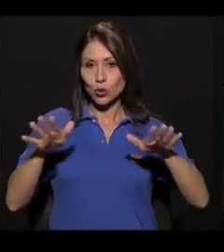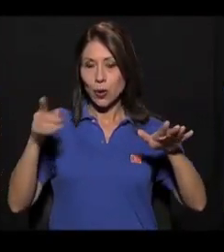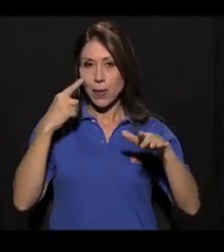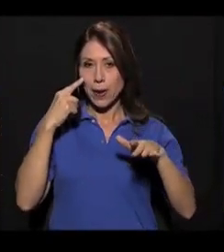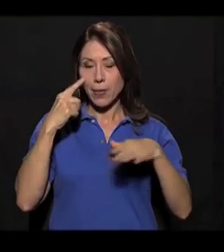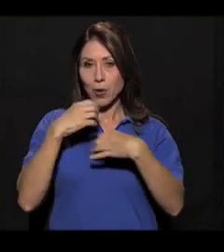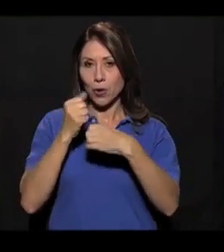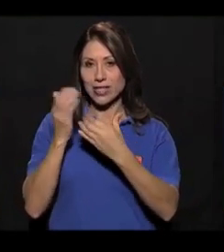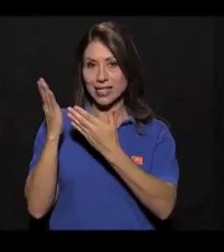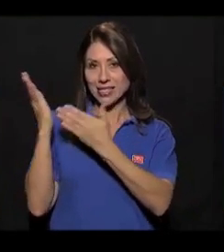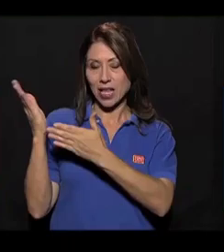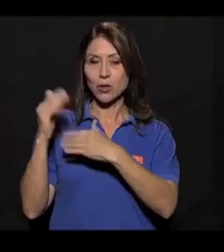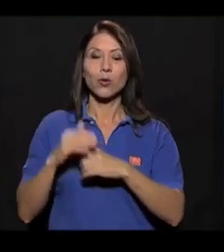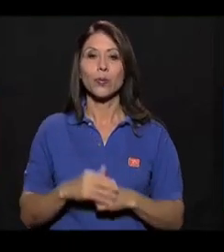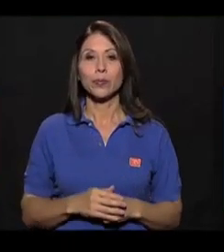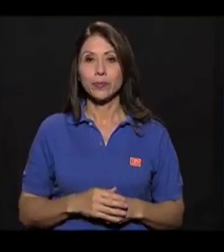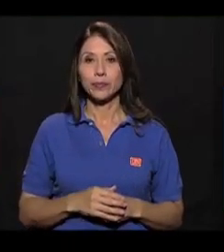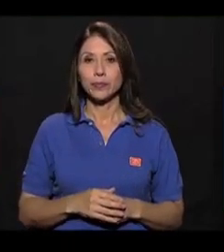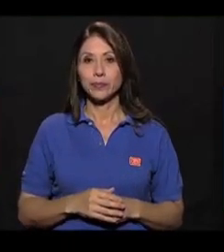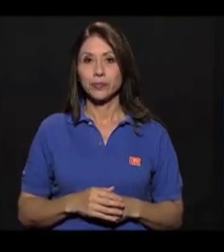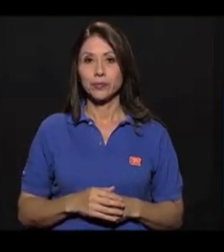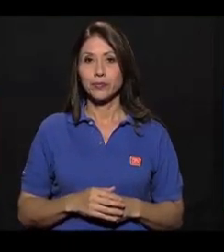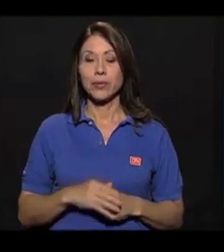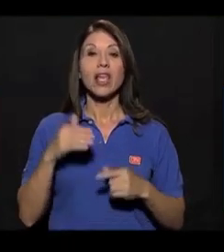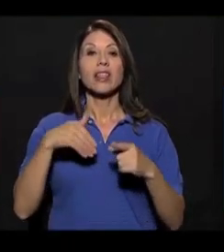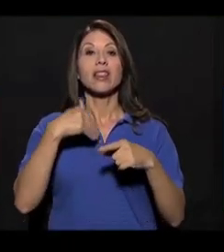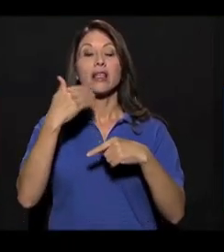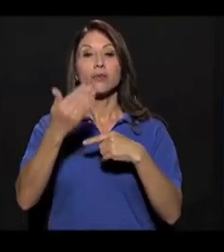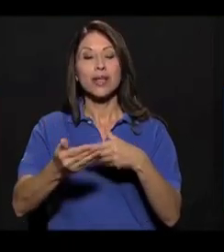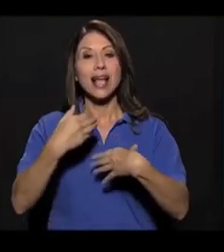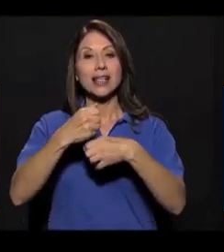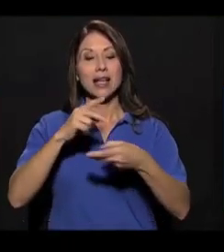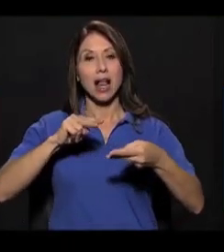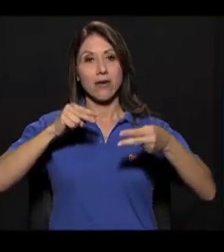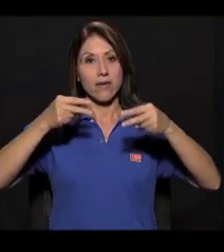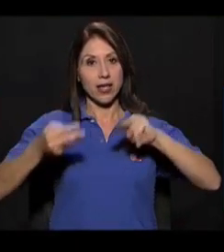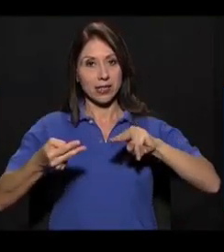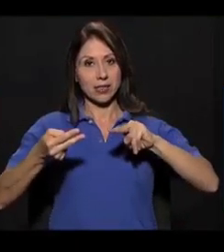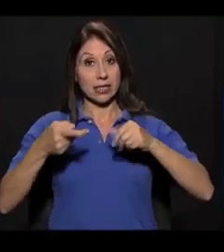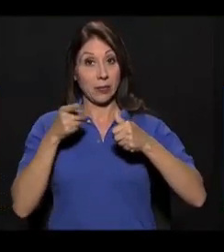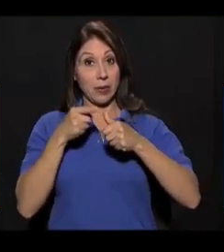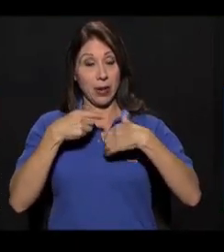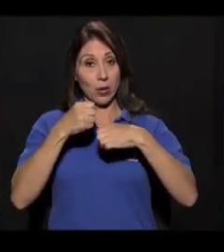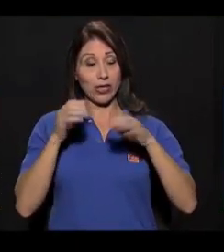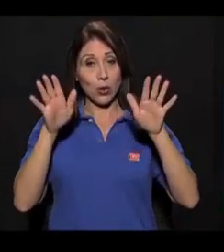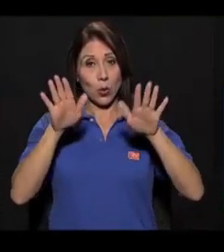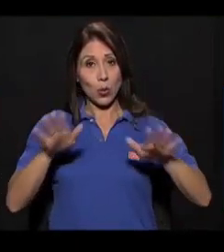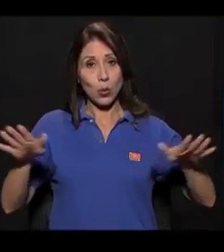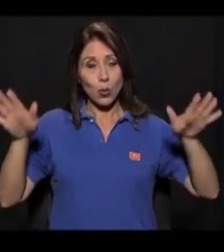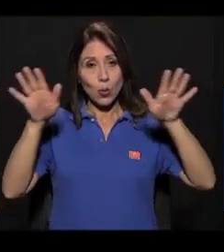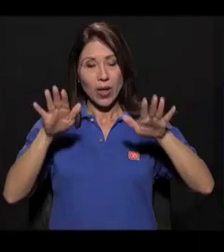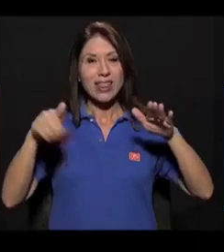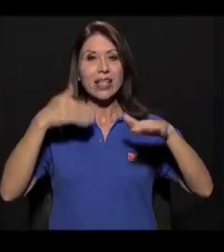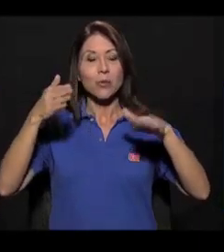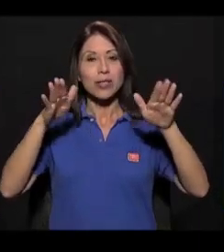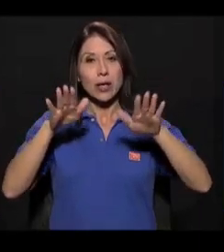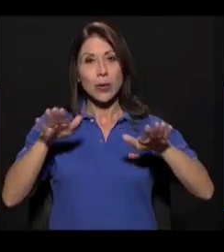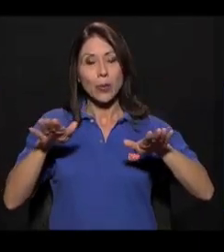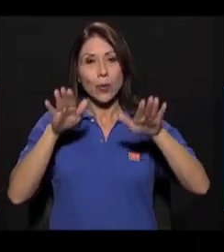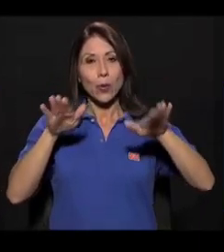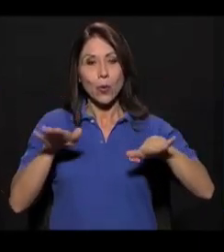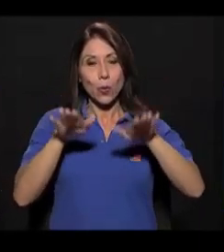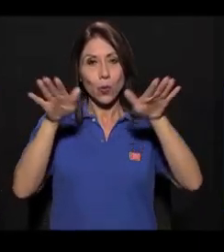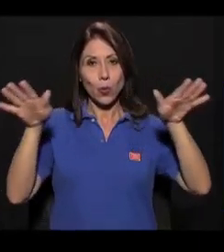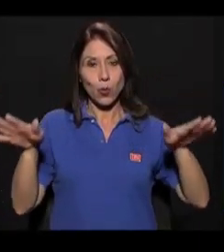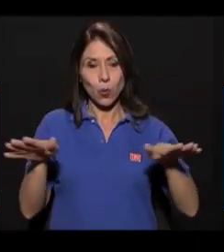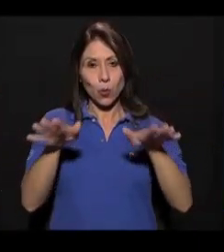círculos. Subimos y hacemos círculos y después los hacemos al revés. Ok, en la dirección contraria. Subo,